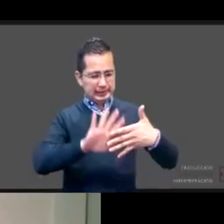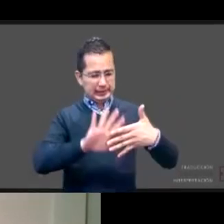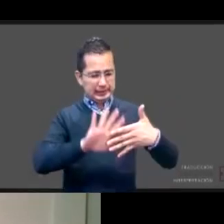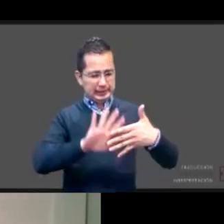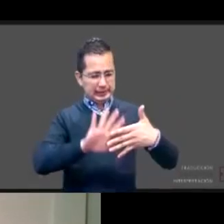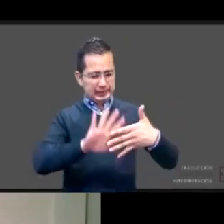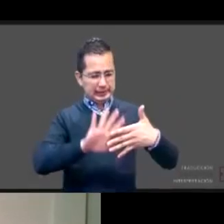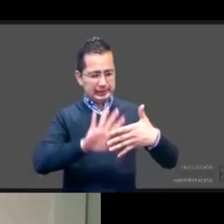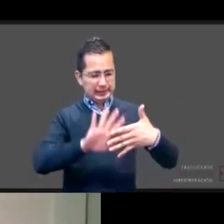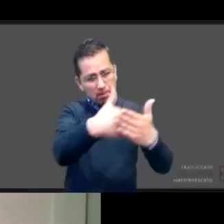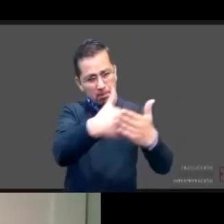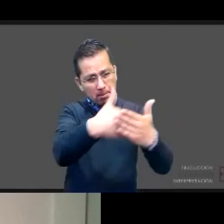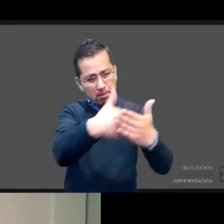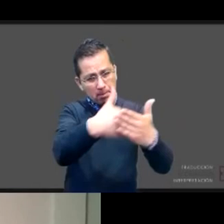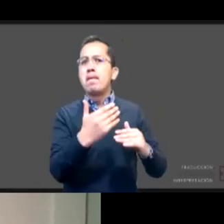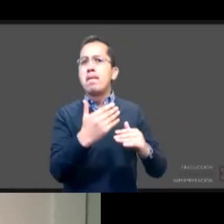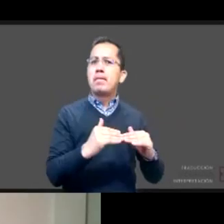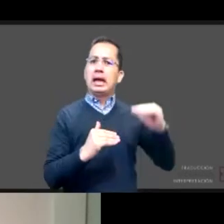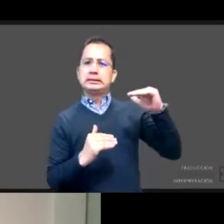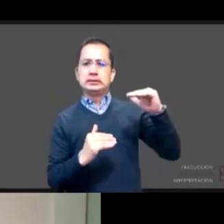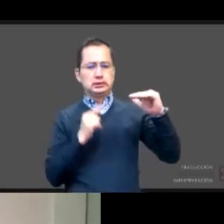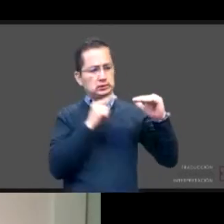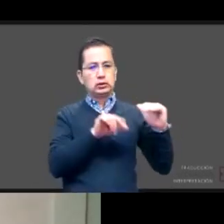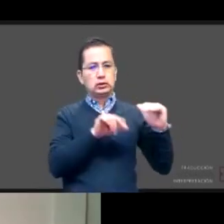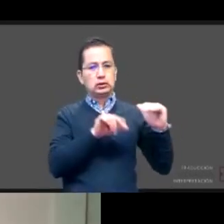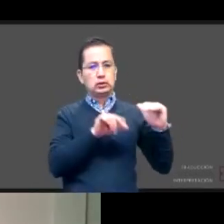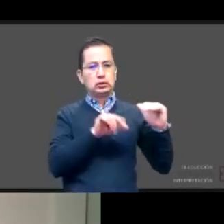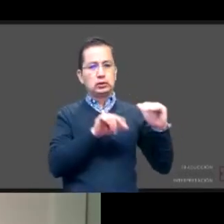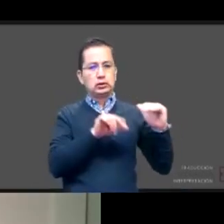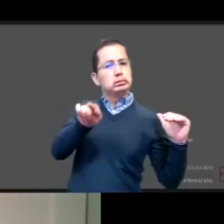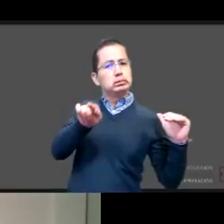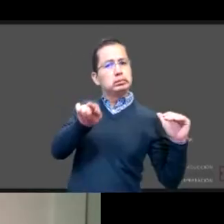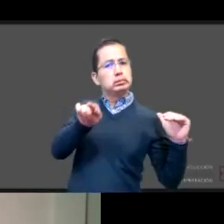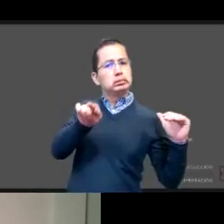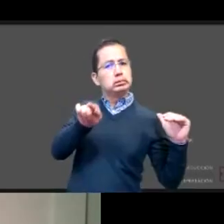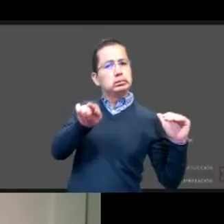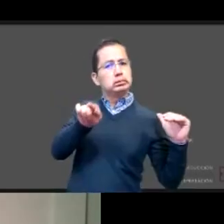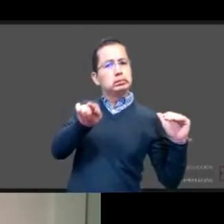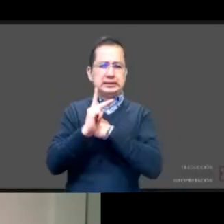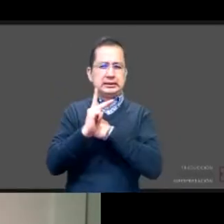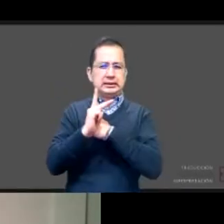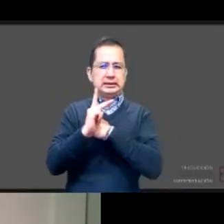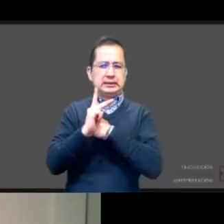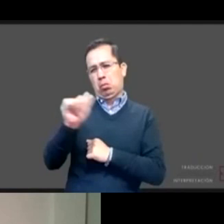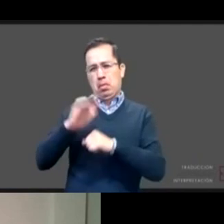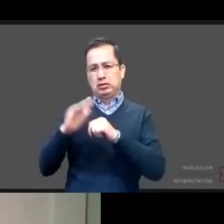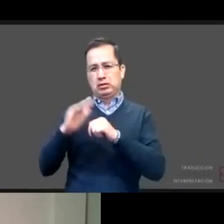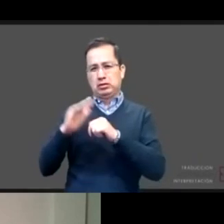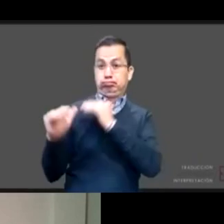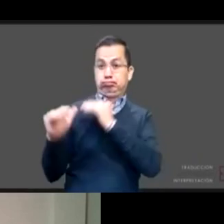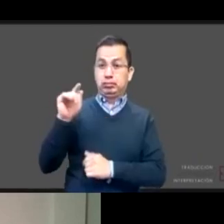mucho más favorables que la fecundidad que presentan otros países en desarrollo de otras